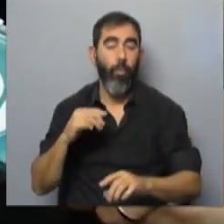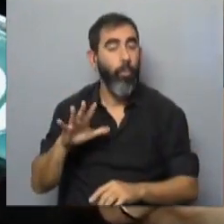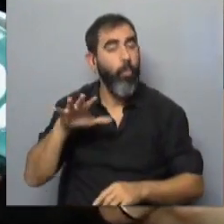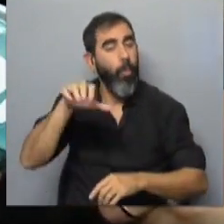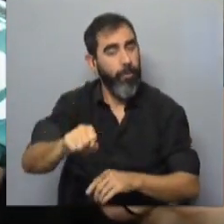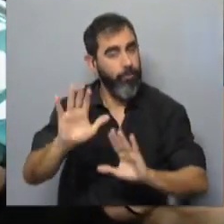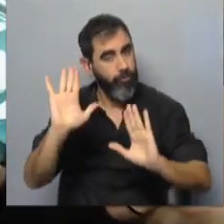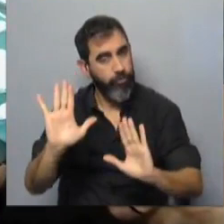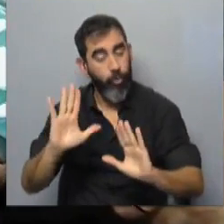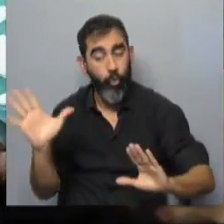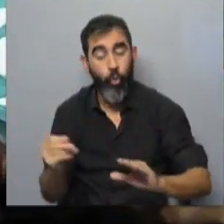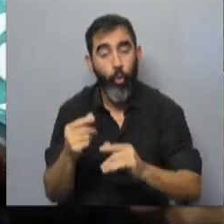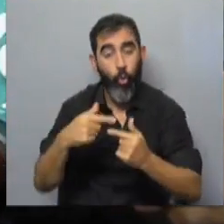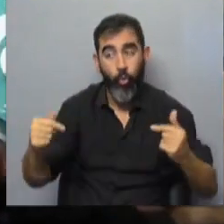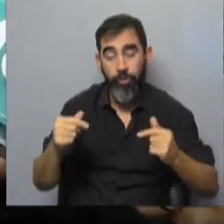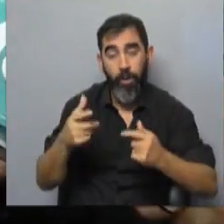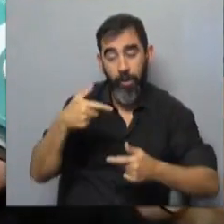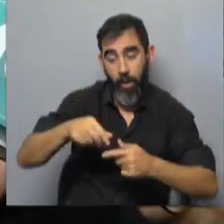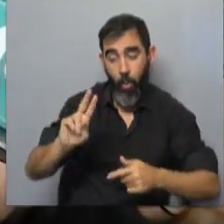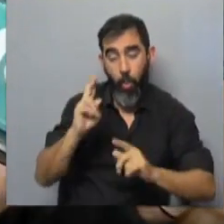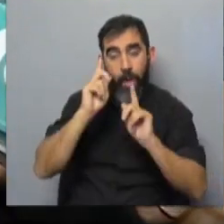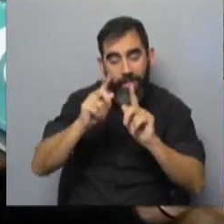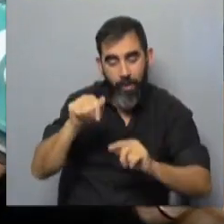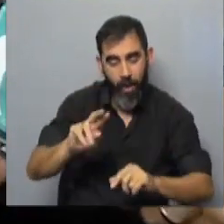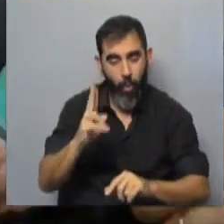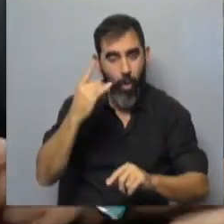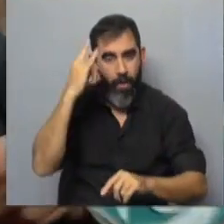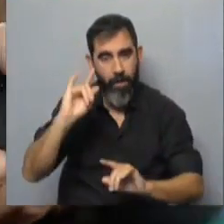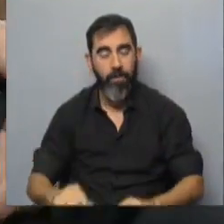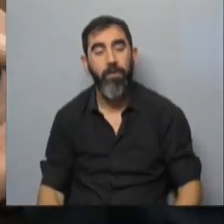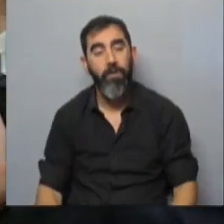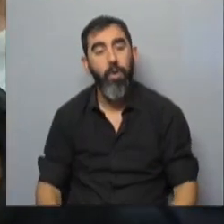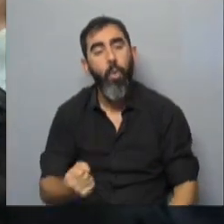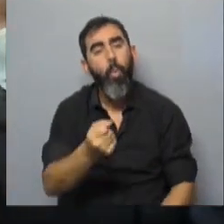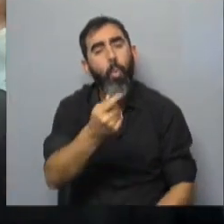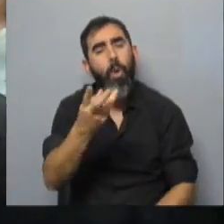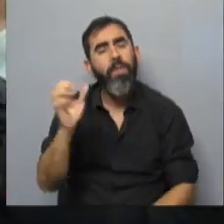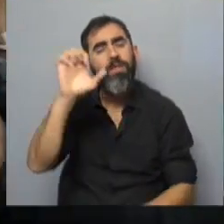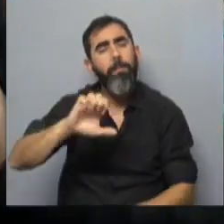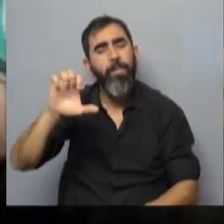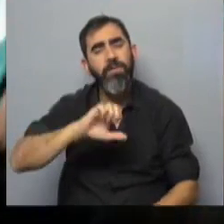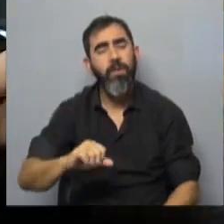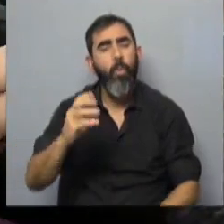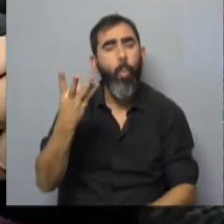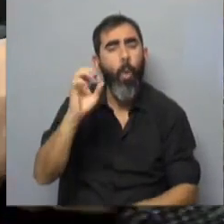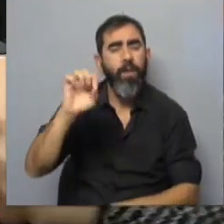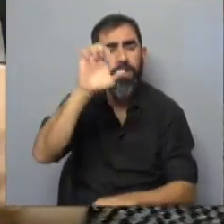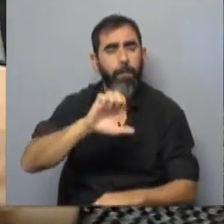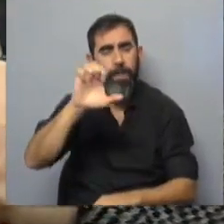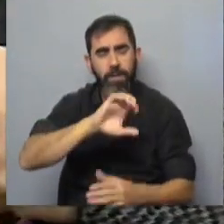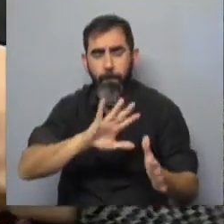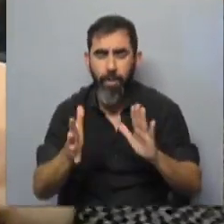que todo producto exportable desde Uruguay debe ser origen uruguayo. ¿De cuántas empresas hablamos, Ministro? Y unas 40 empresas